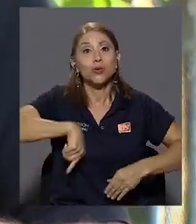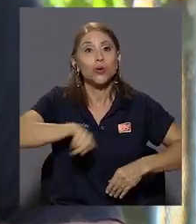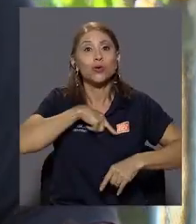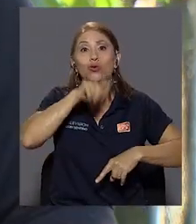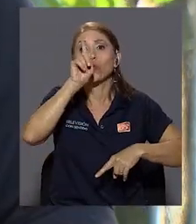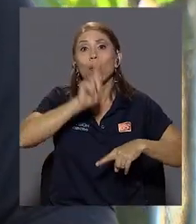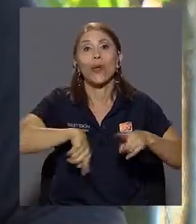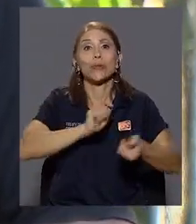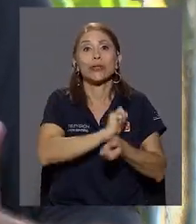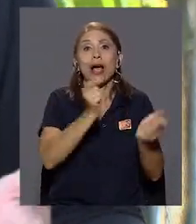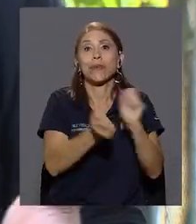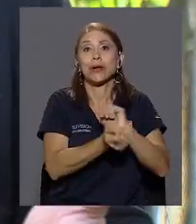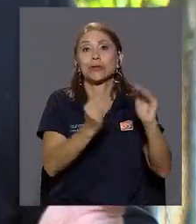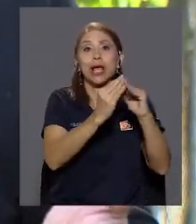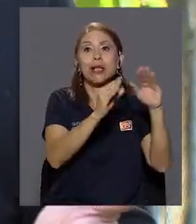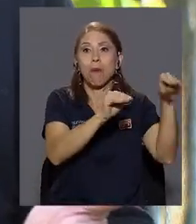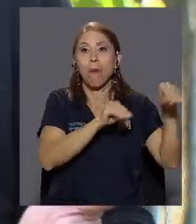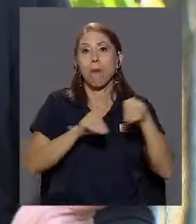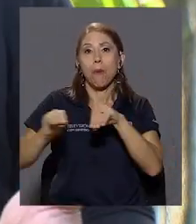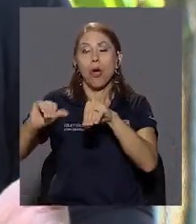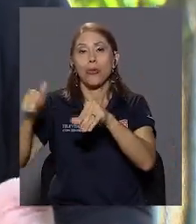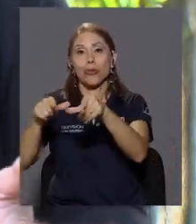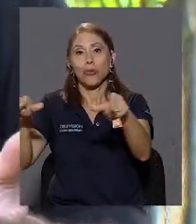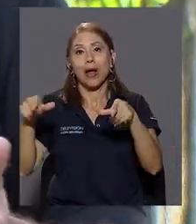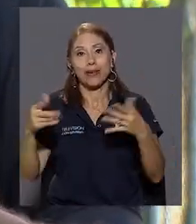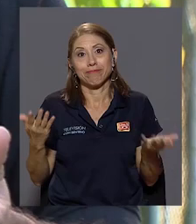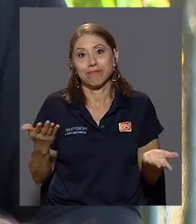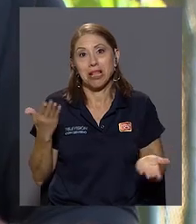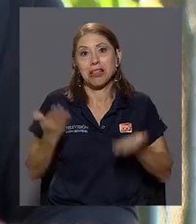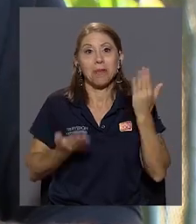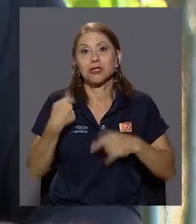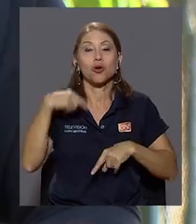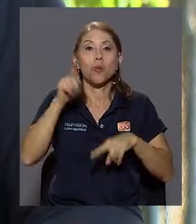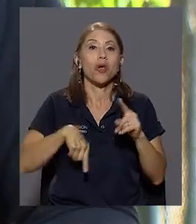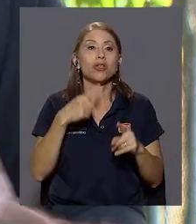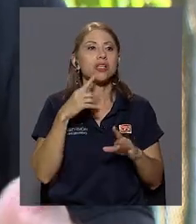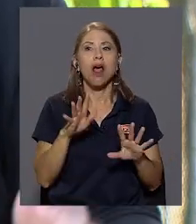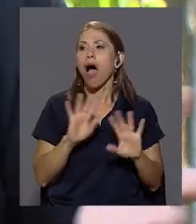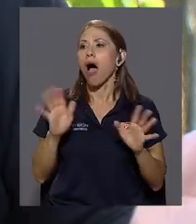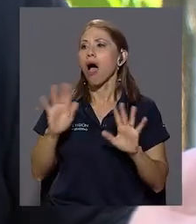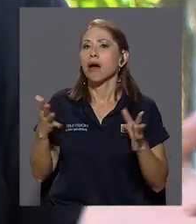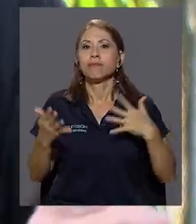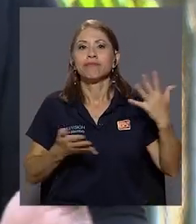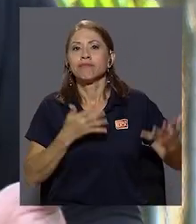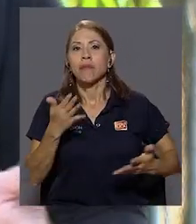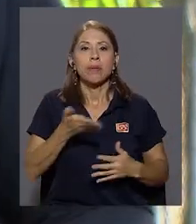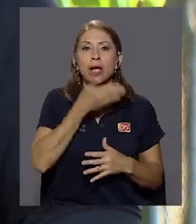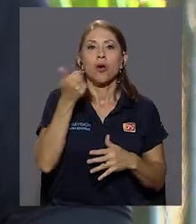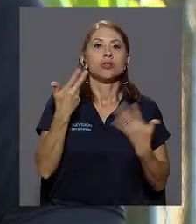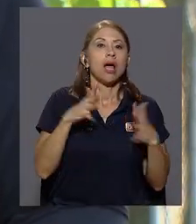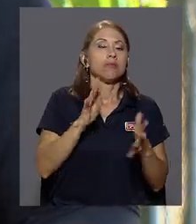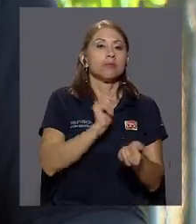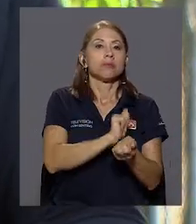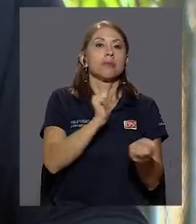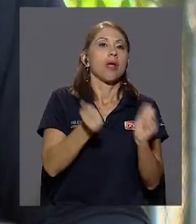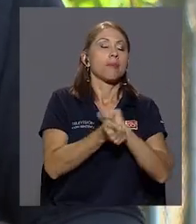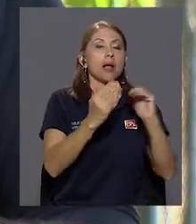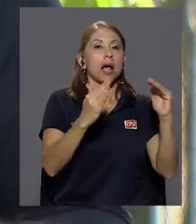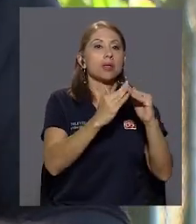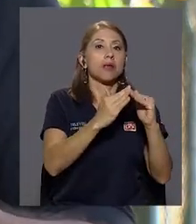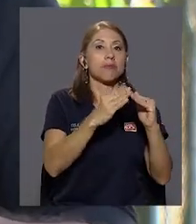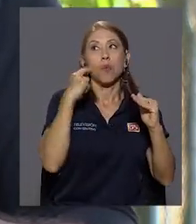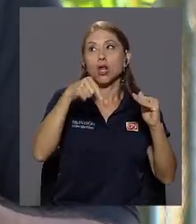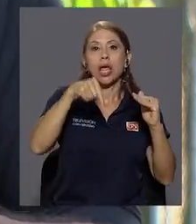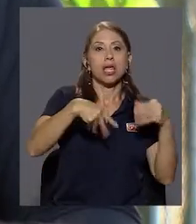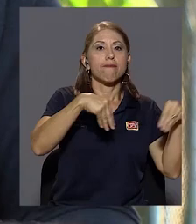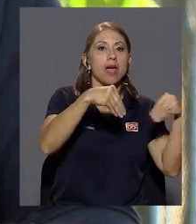mudarnos de donde vivimos, nuestra realidad tal vez no es que yo pueda agarrar y decir, no, voy a mudarme porque resulta que aquí venden